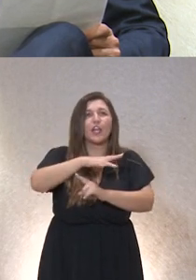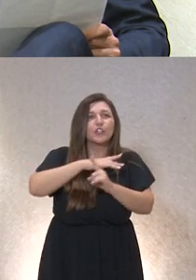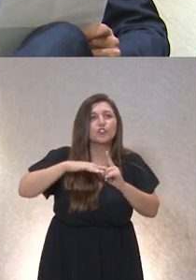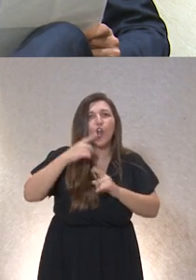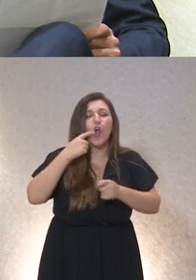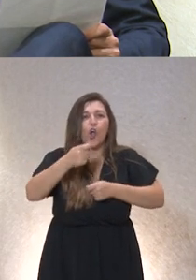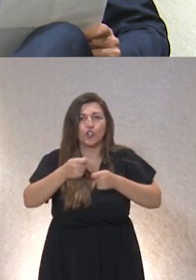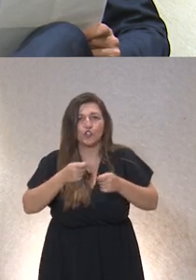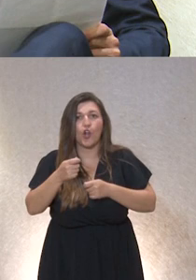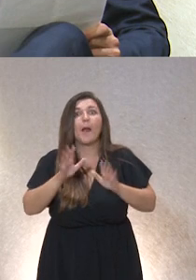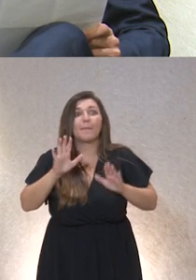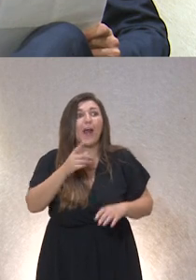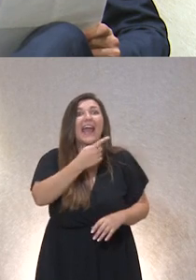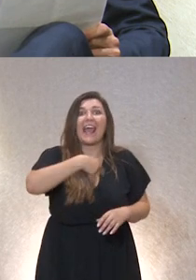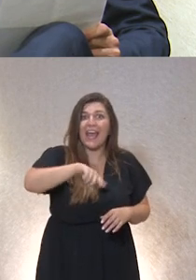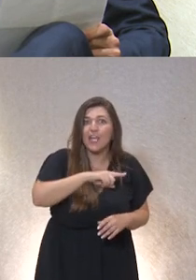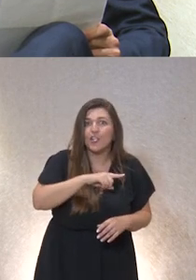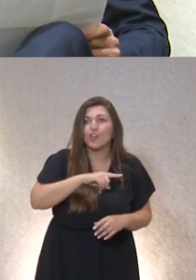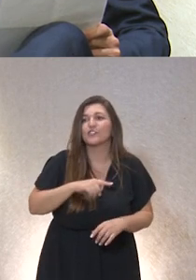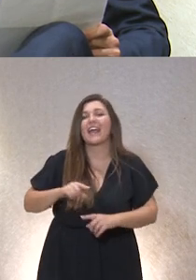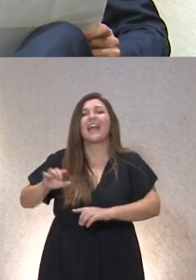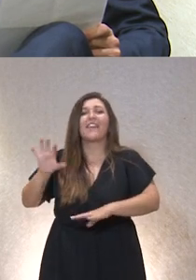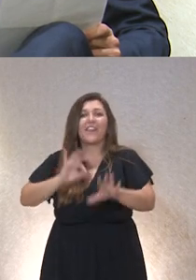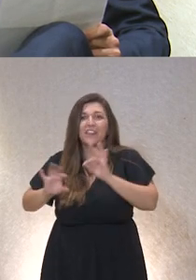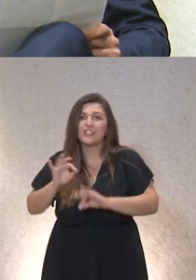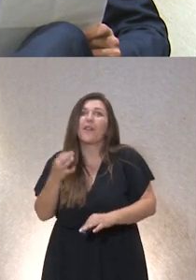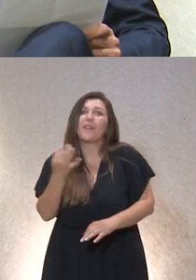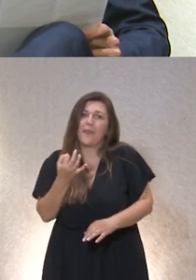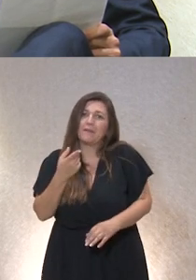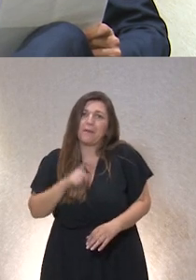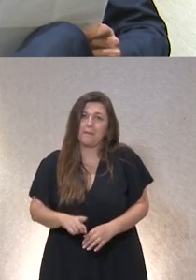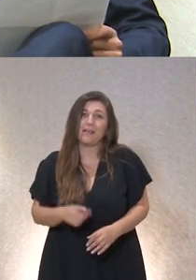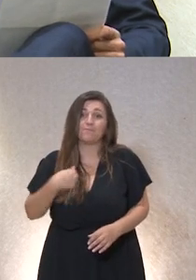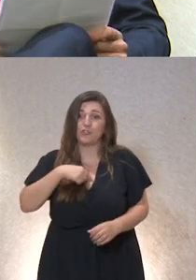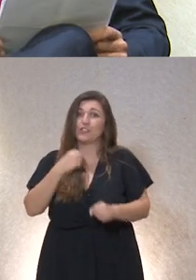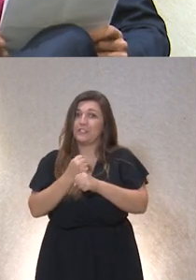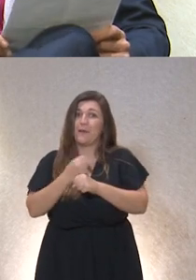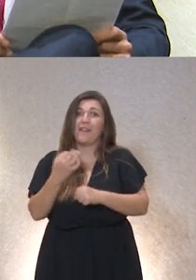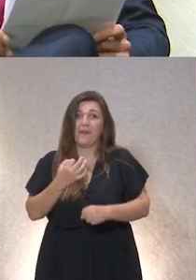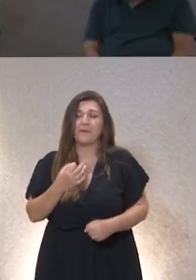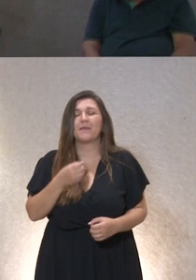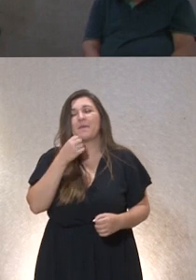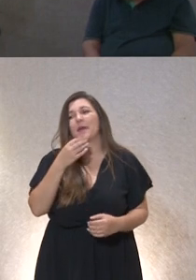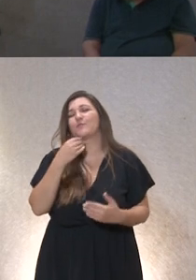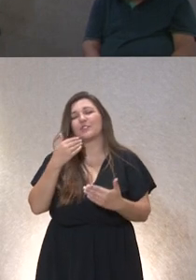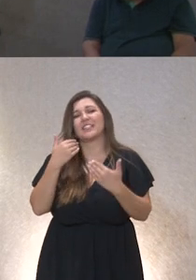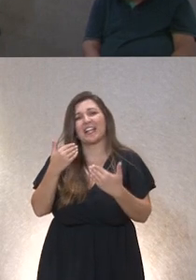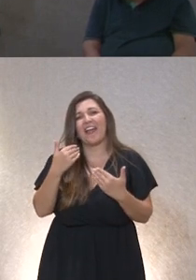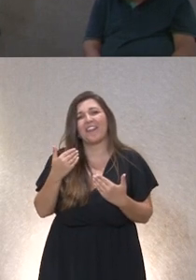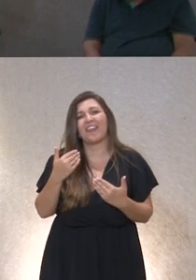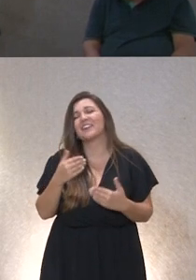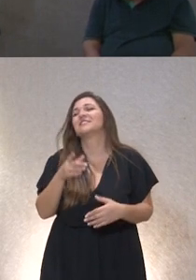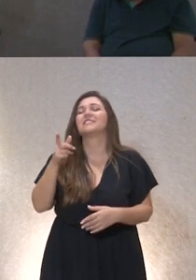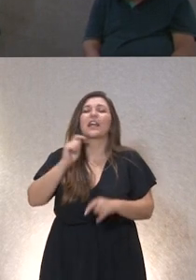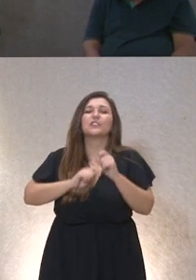pero que sean ellos los que también lo elijan al final es lo que tenemos que trabajar muy bien pues muchas gracias vamos con asociación